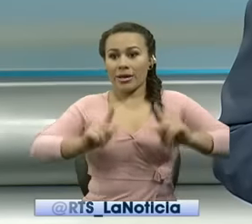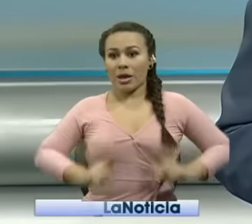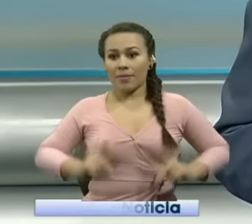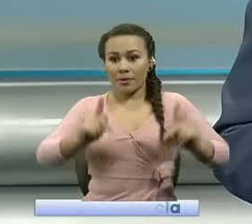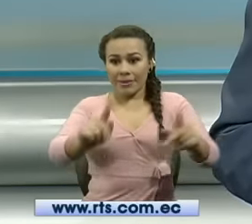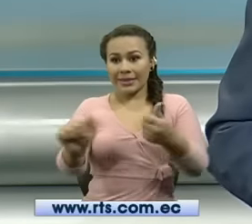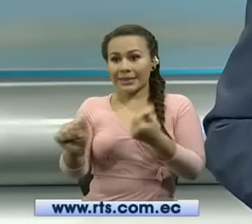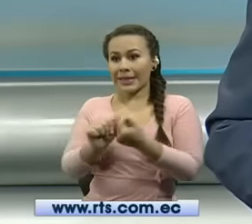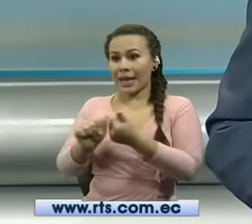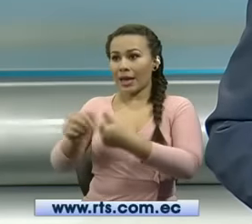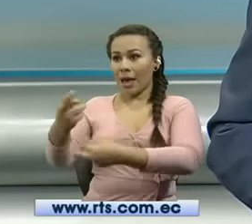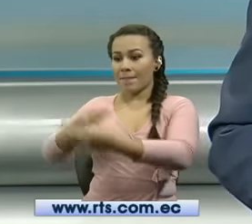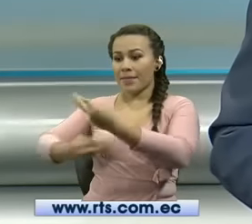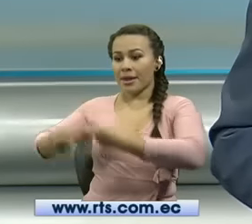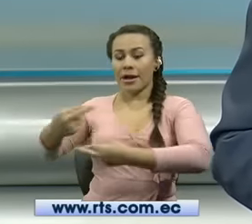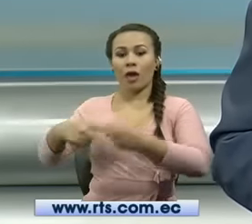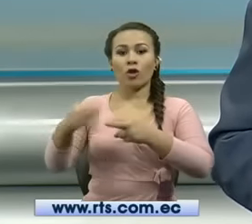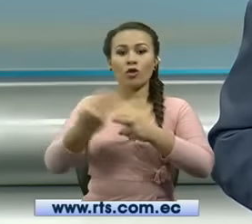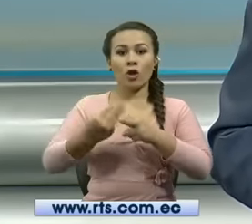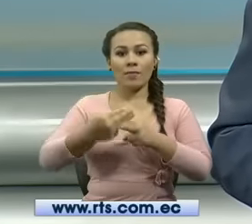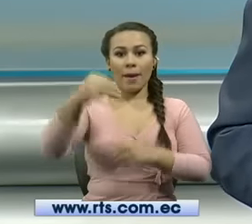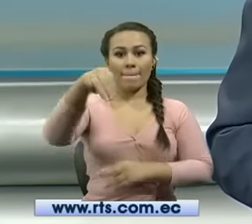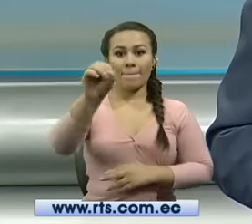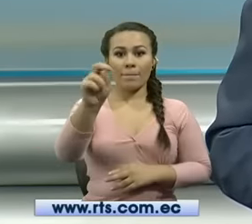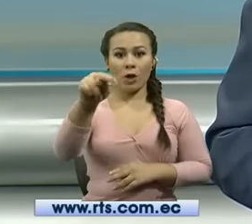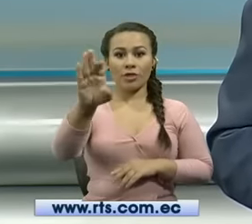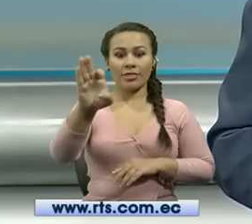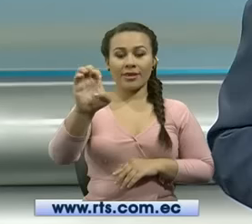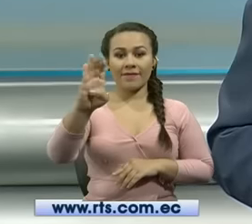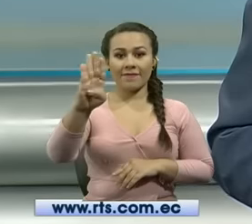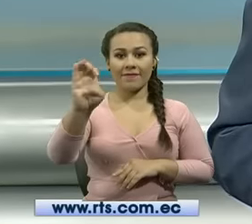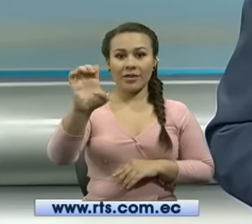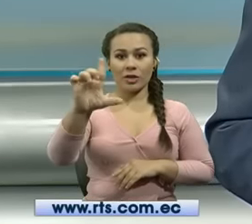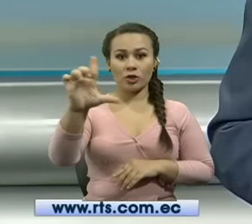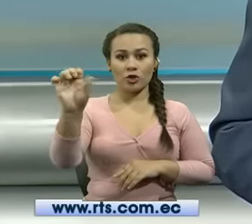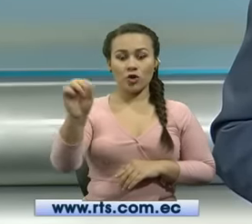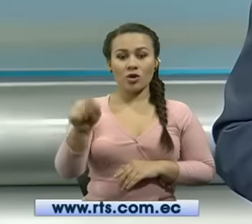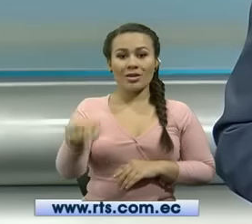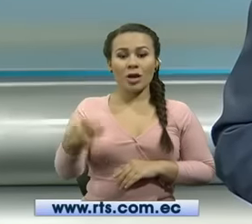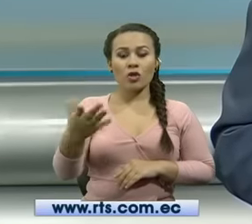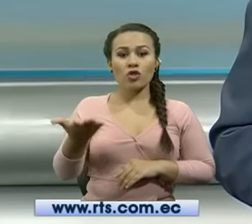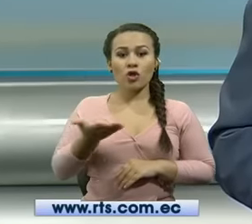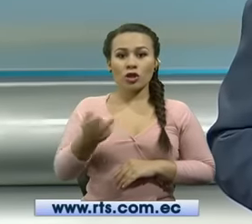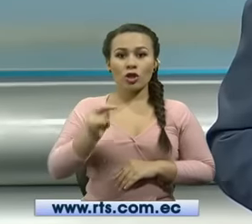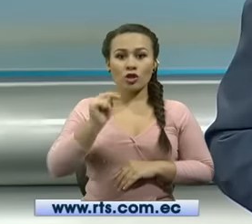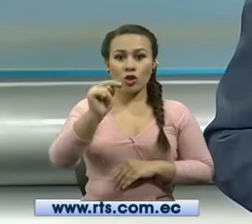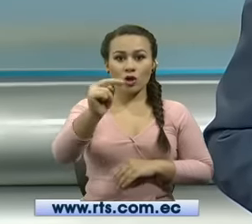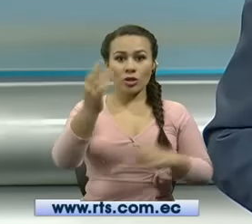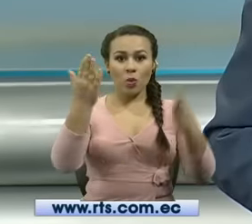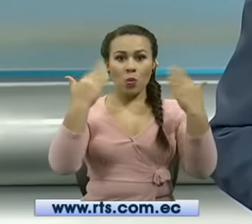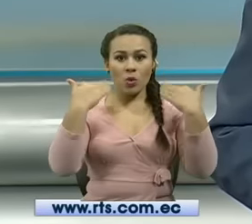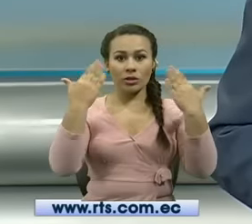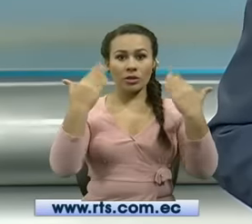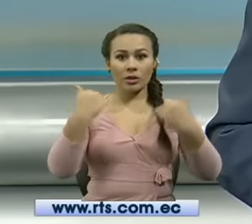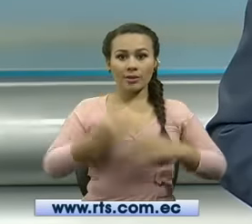metros del mercado de mayoristas de Montebello a poco esto está ubicado al noroeste de Guayaquil